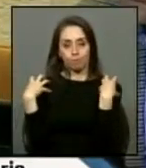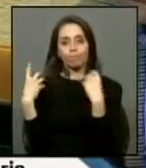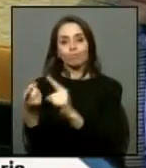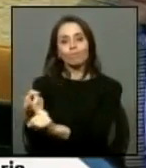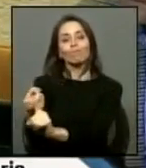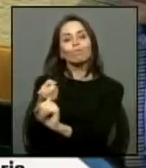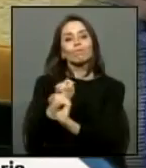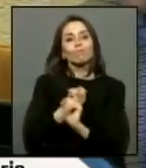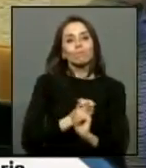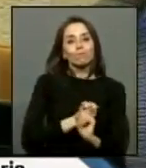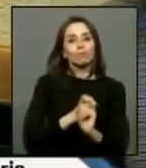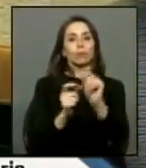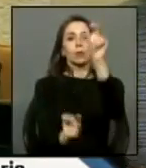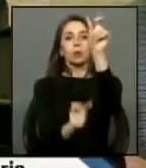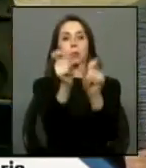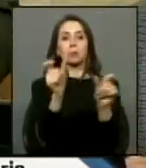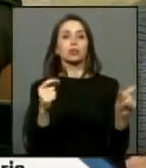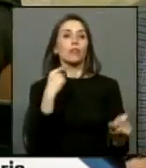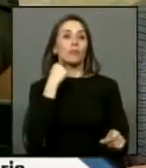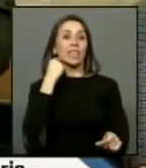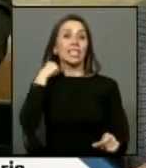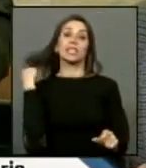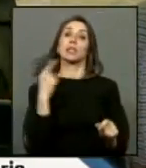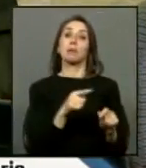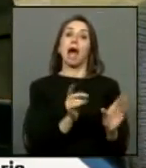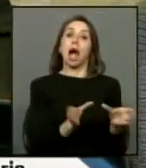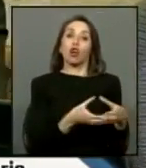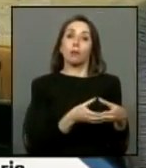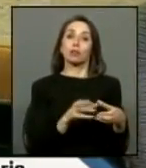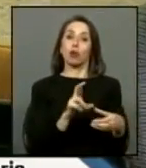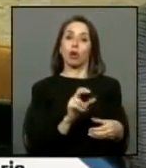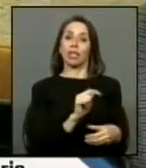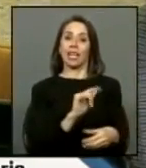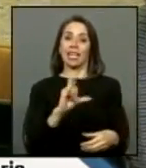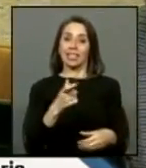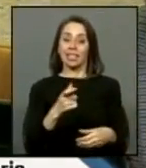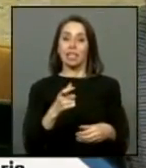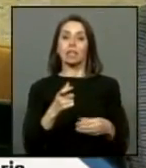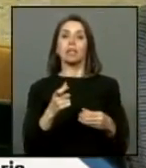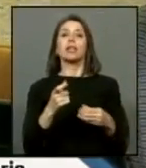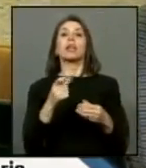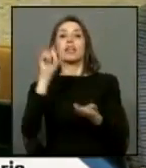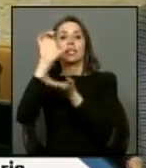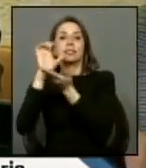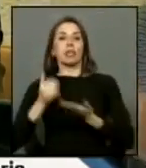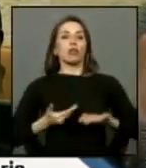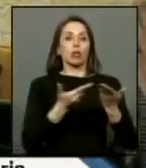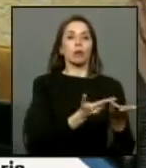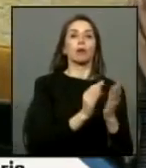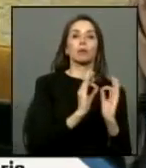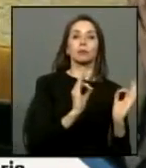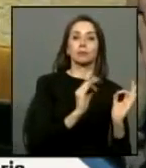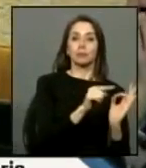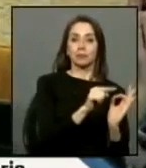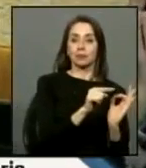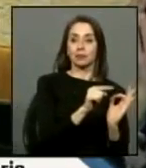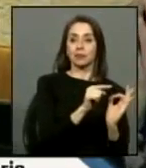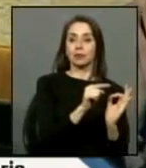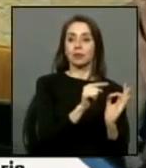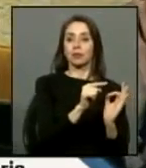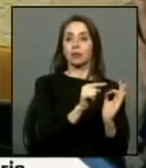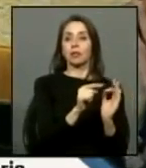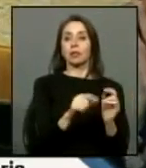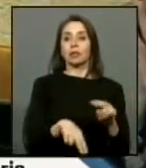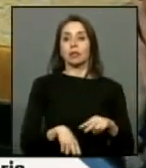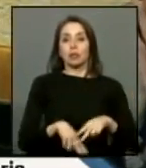las víctimas de RETIC tienen un tratamiento determinado que significa un